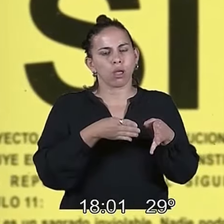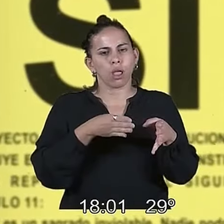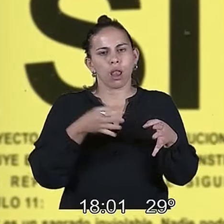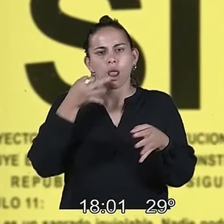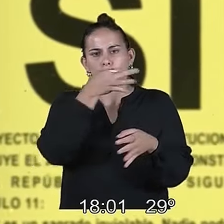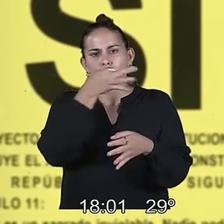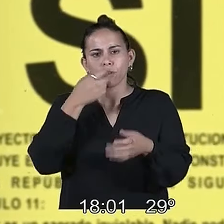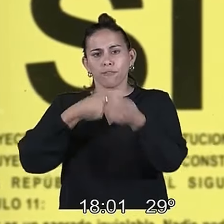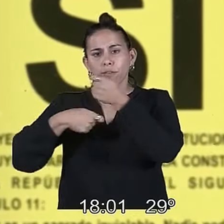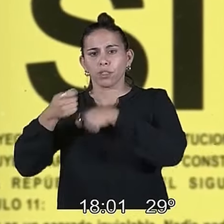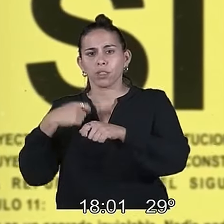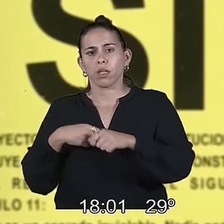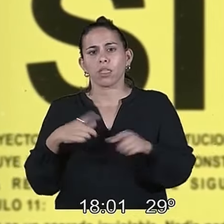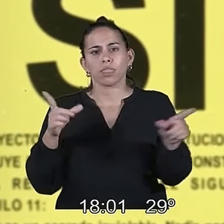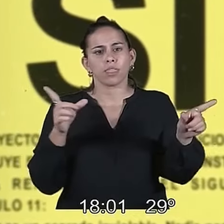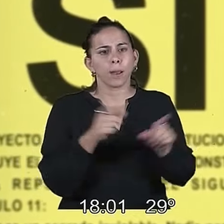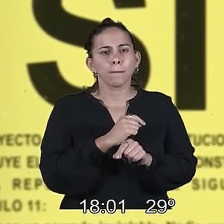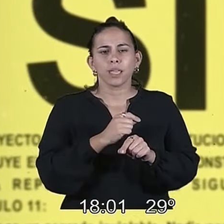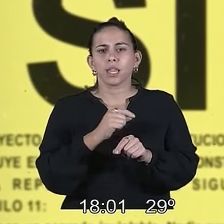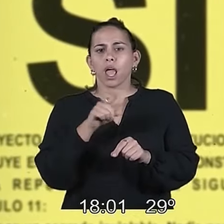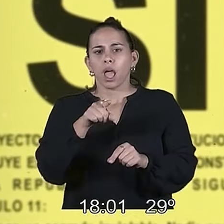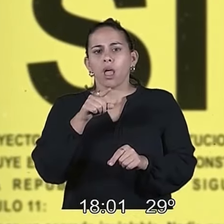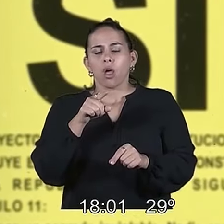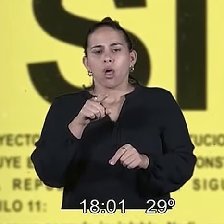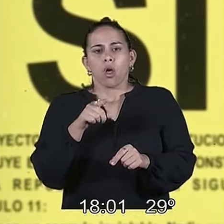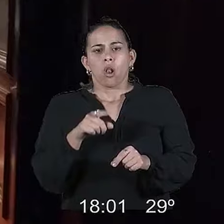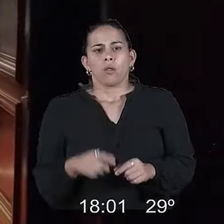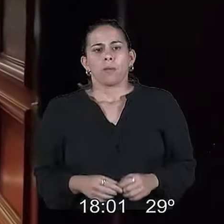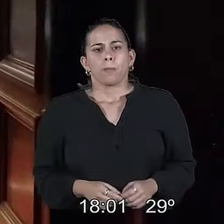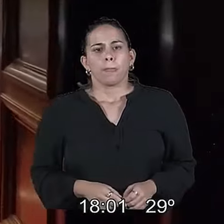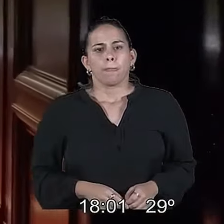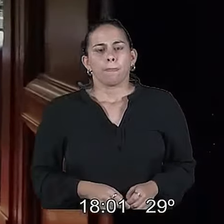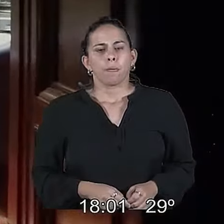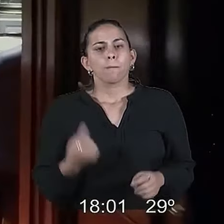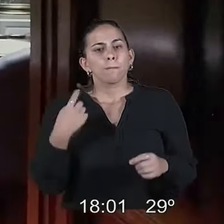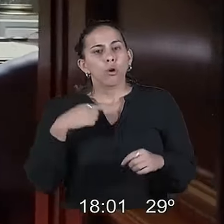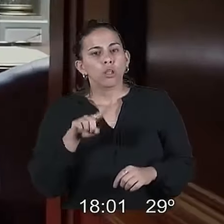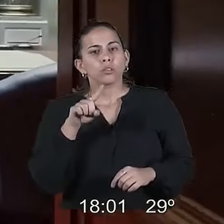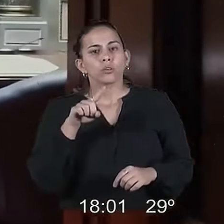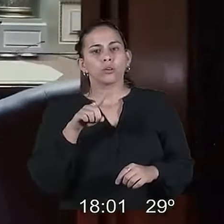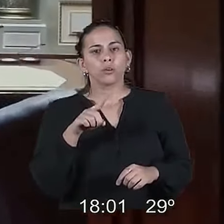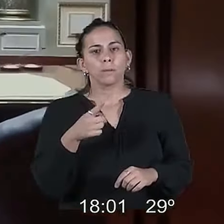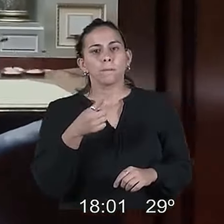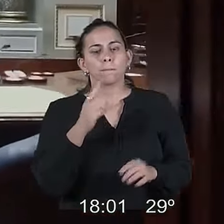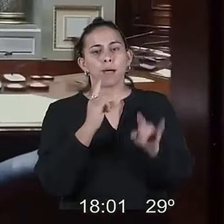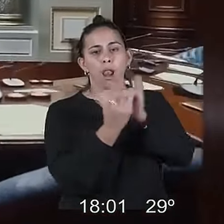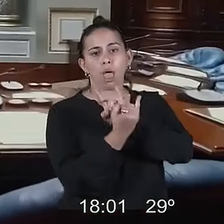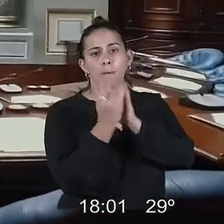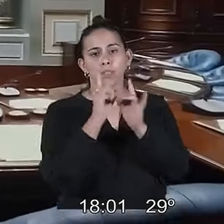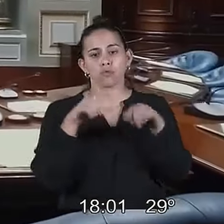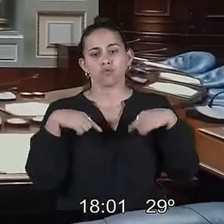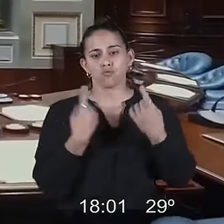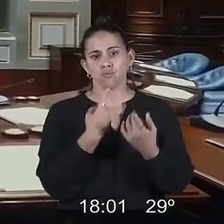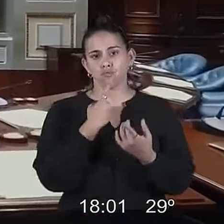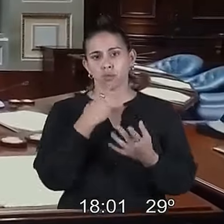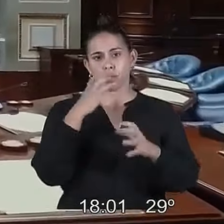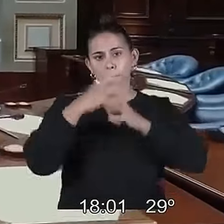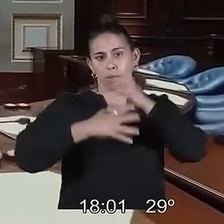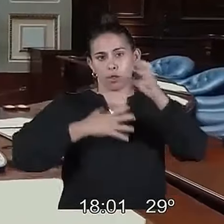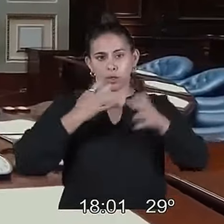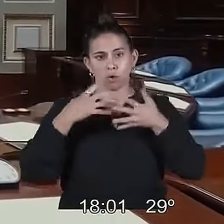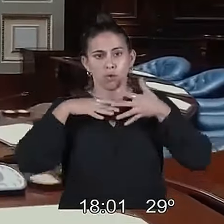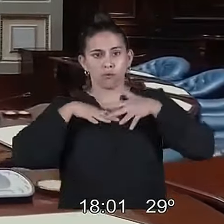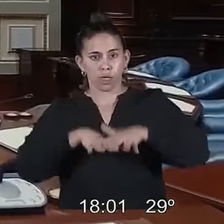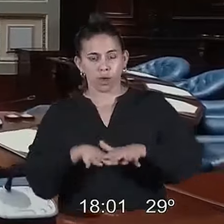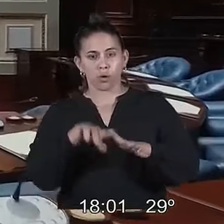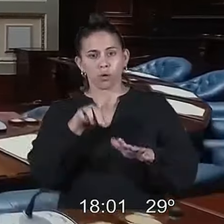porque se termina con la impunidad de esos delitos nocturnos. Por eso, desde el Parlamento de los partidos integrantes de la coalición de